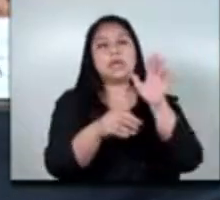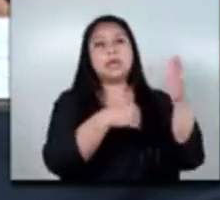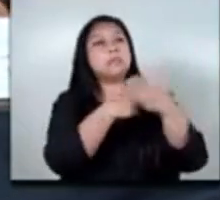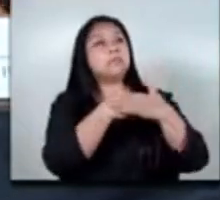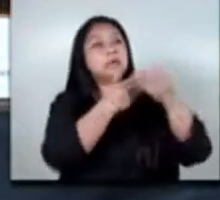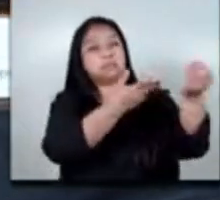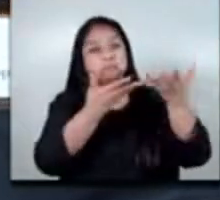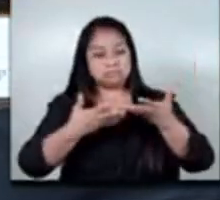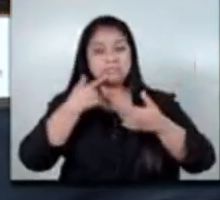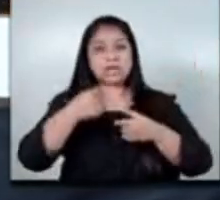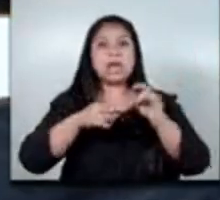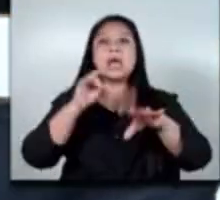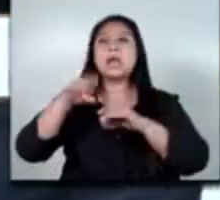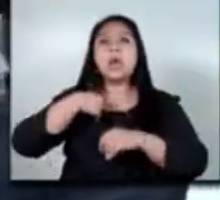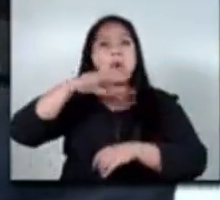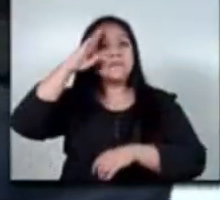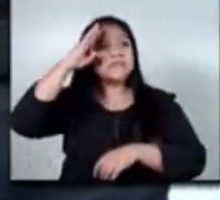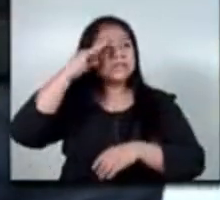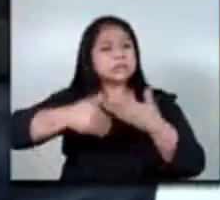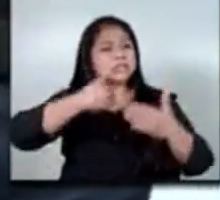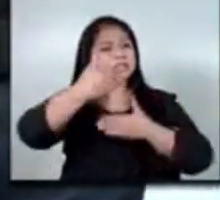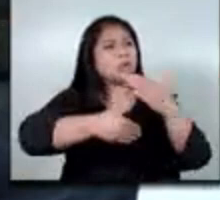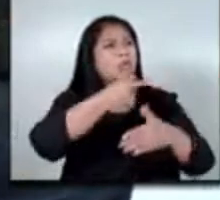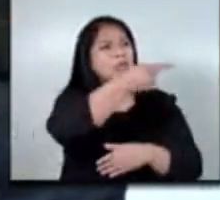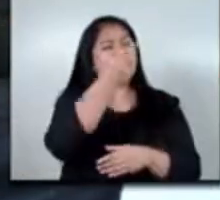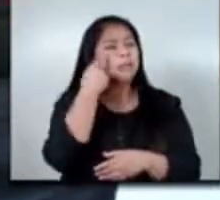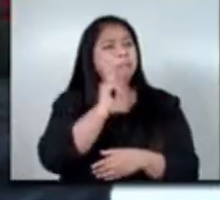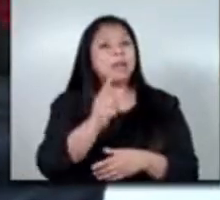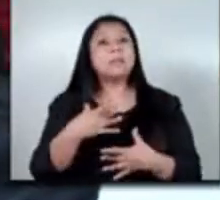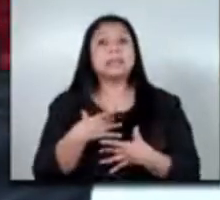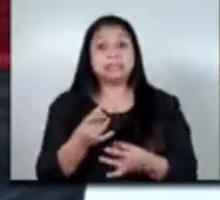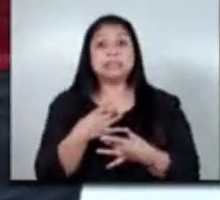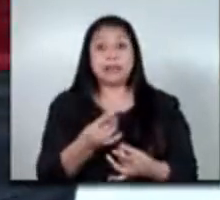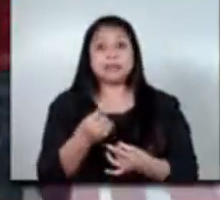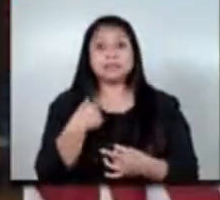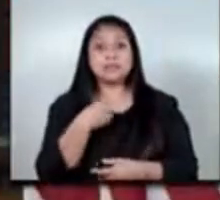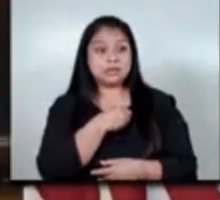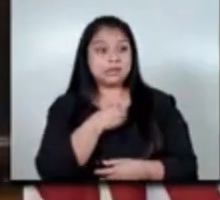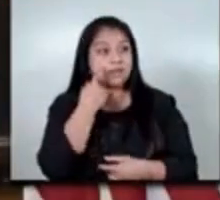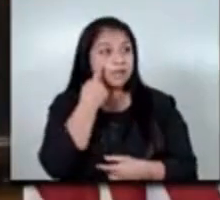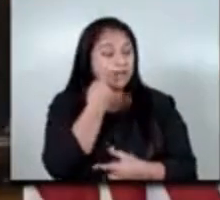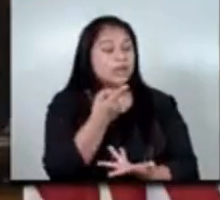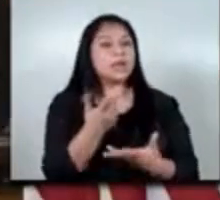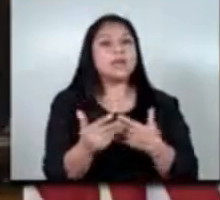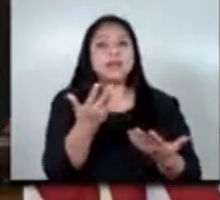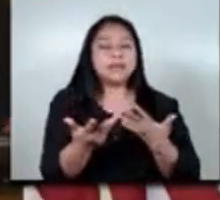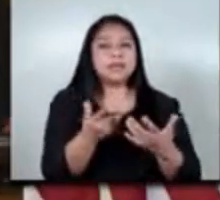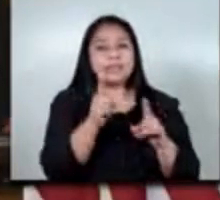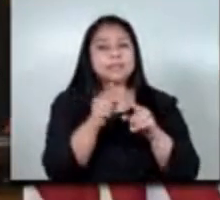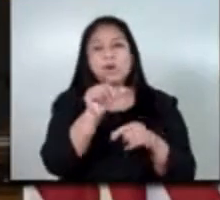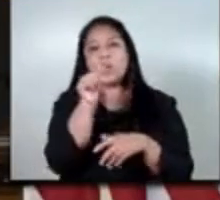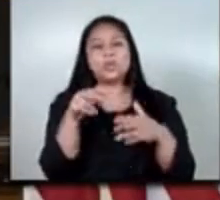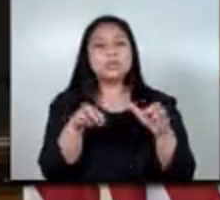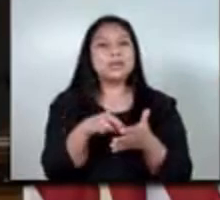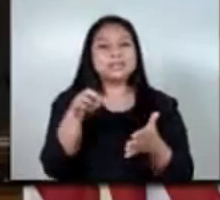que algunos oficiales de eeuu el proceso en el mismo interés nuestro de poder ponernos en vanguardia frente a otros países de la